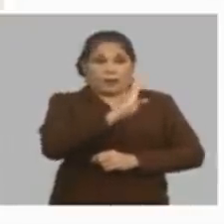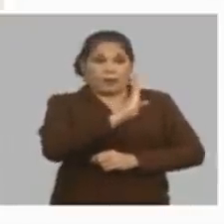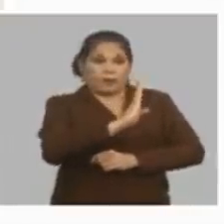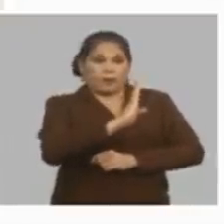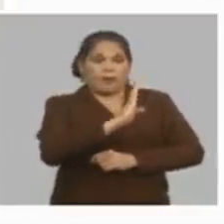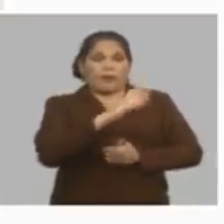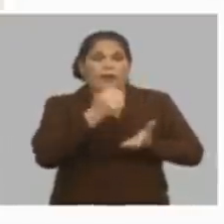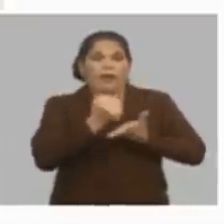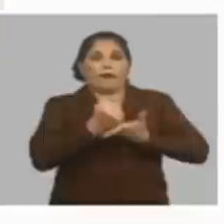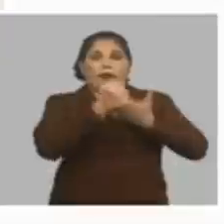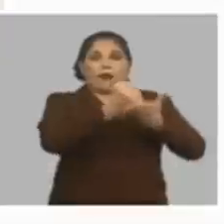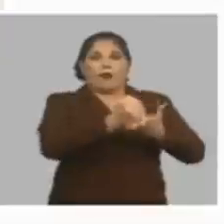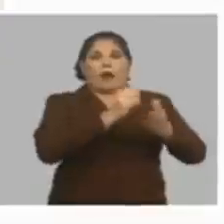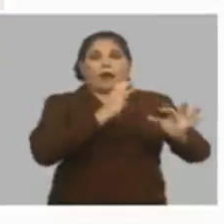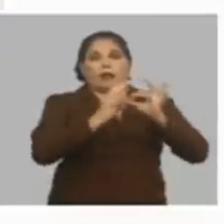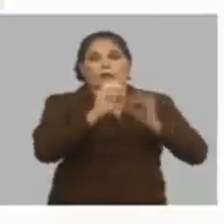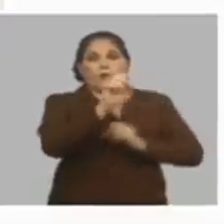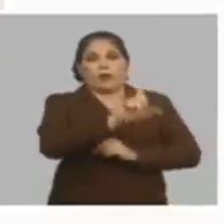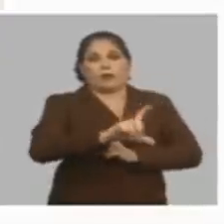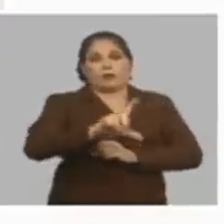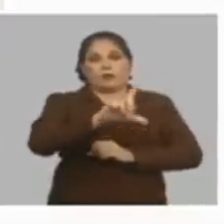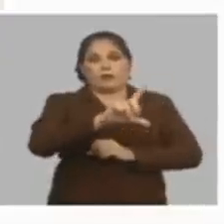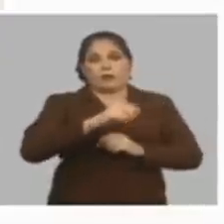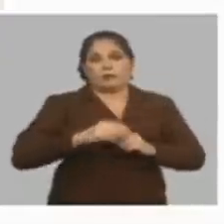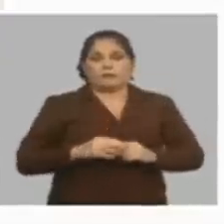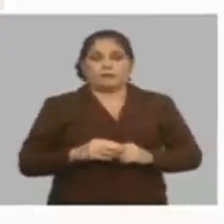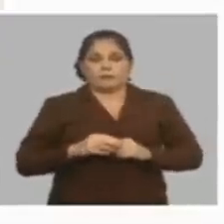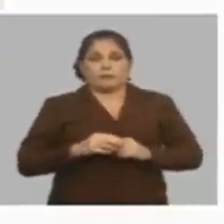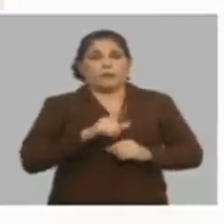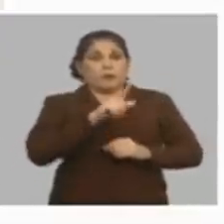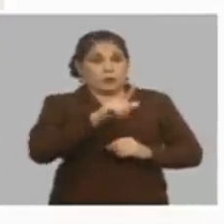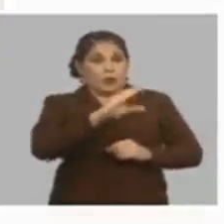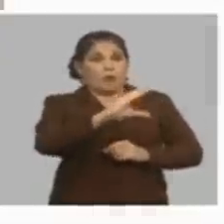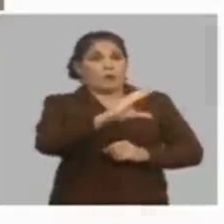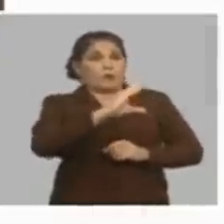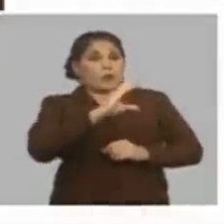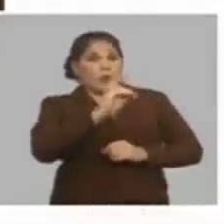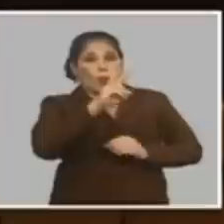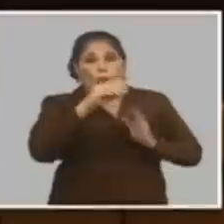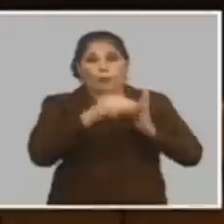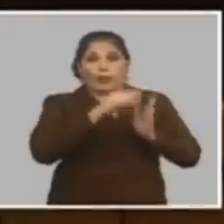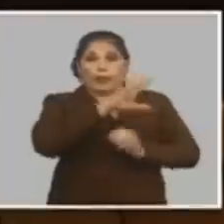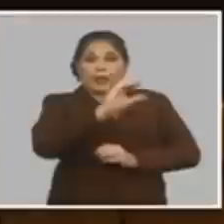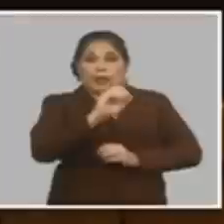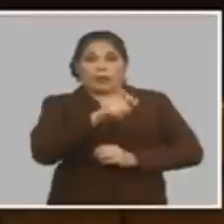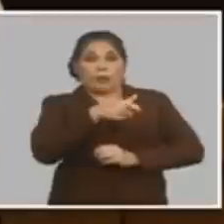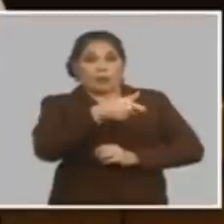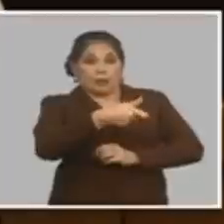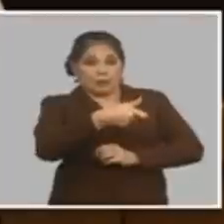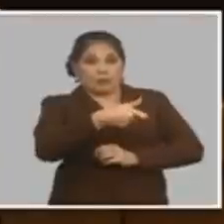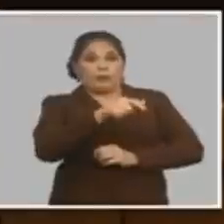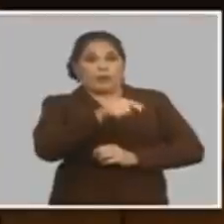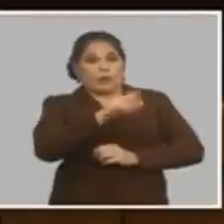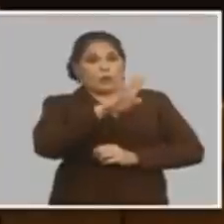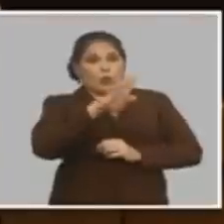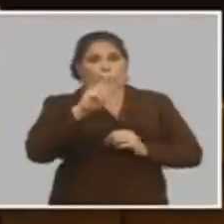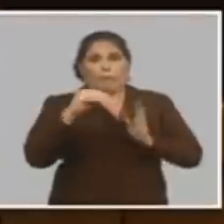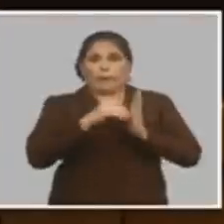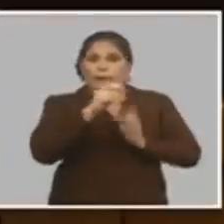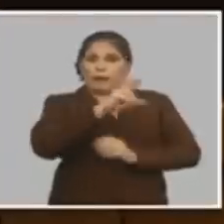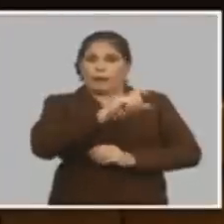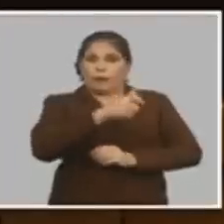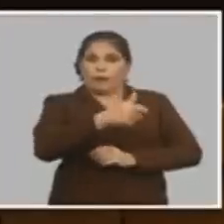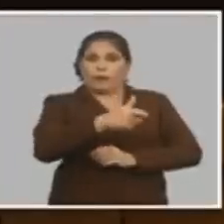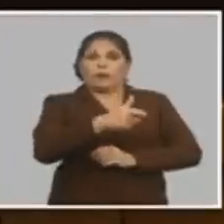la contribución a la seguridad social usted va a tener un salario 2.500 pesos de esos 2.500